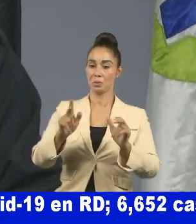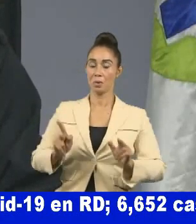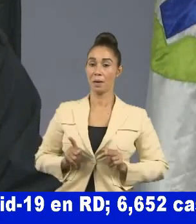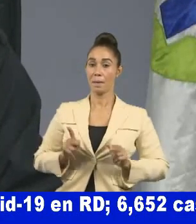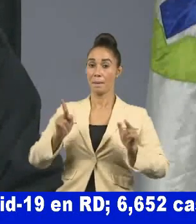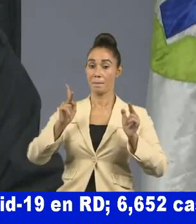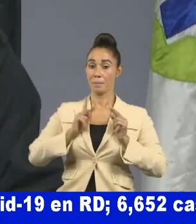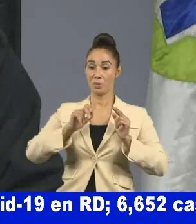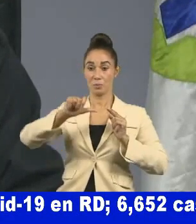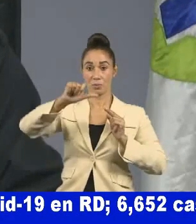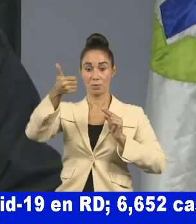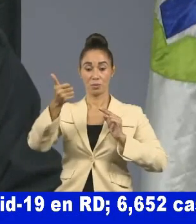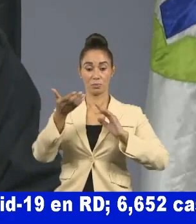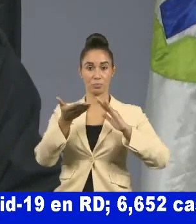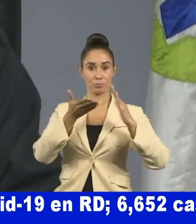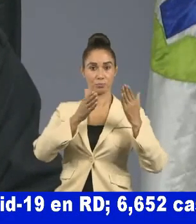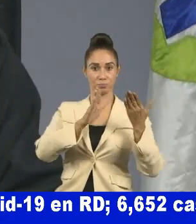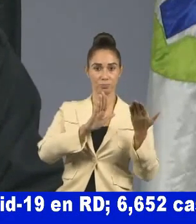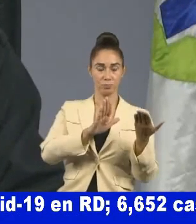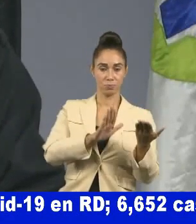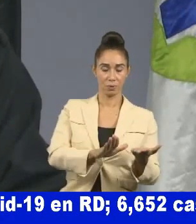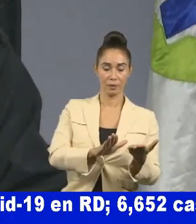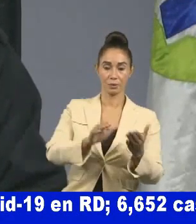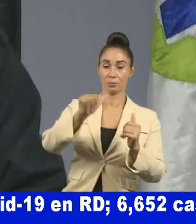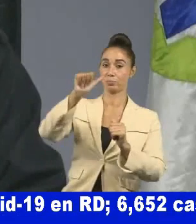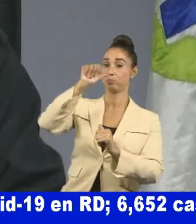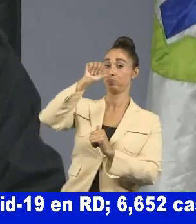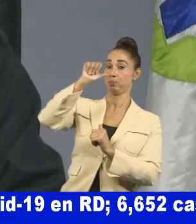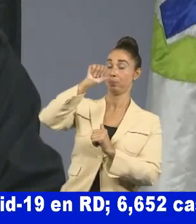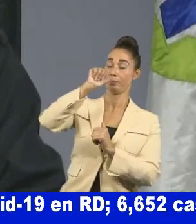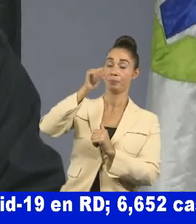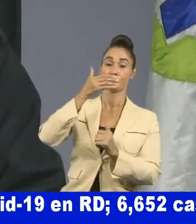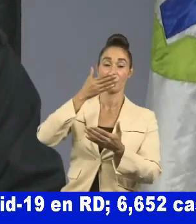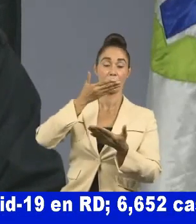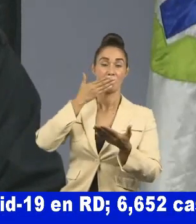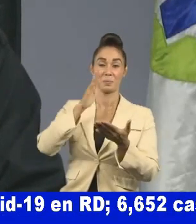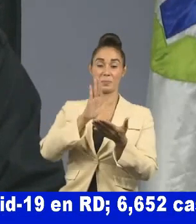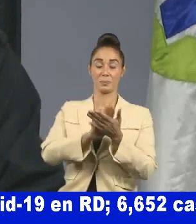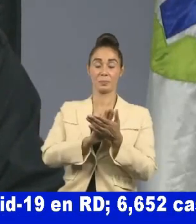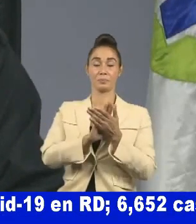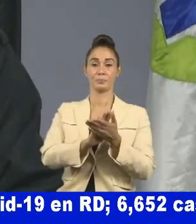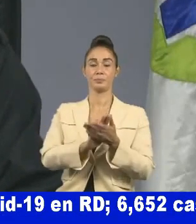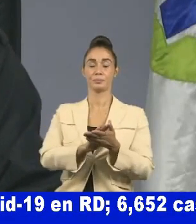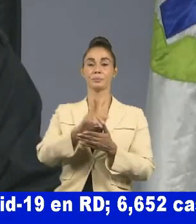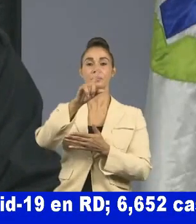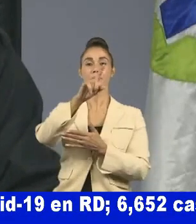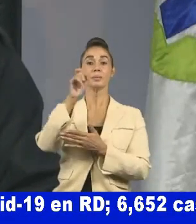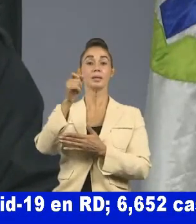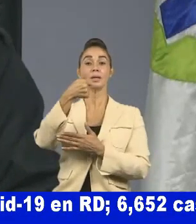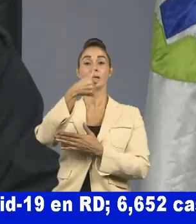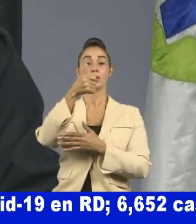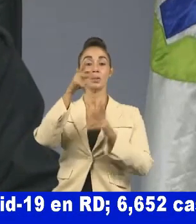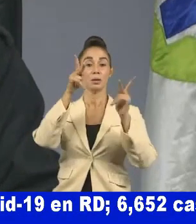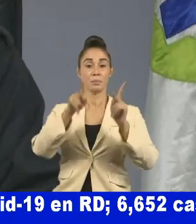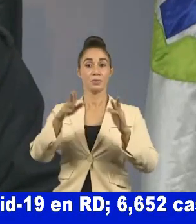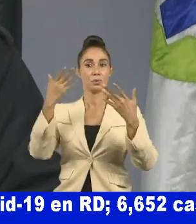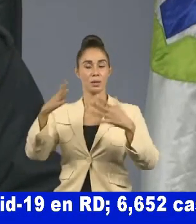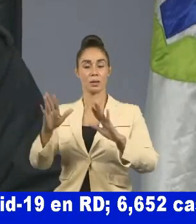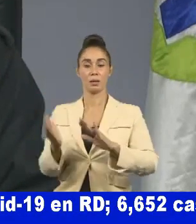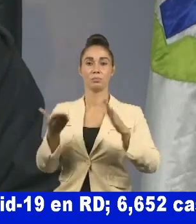uno en estado de consideración y 110 fallecidos.